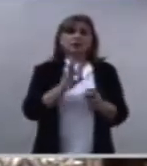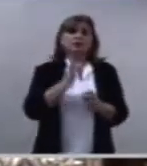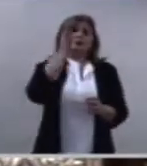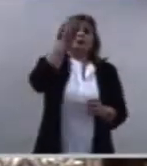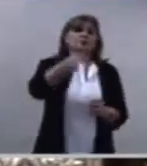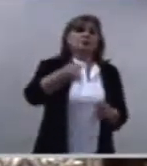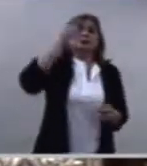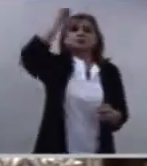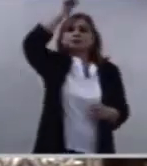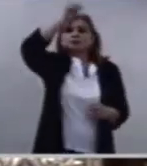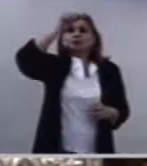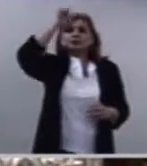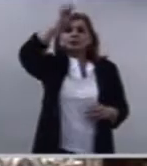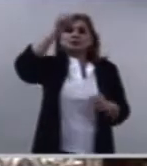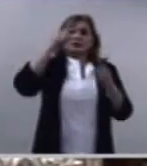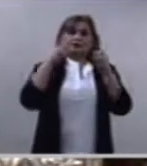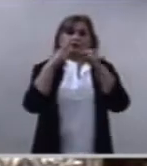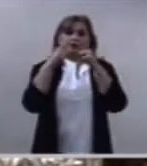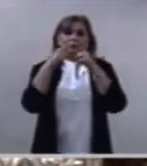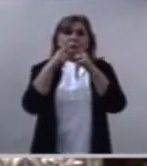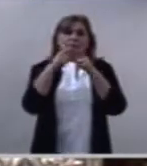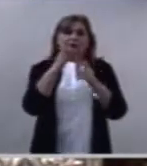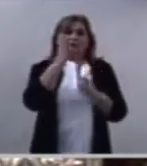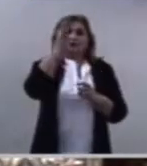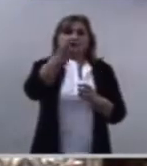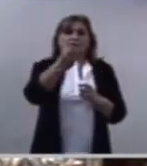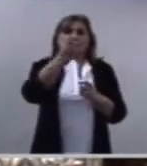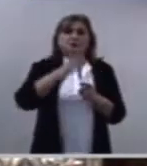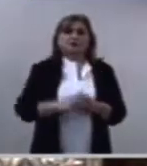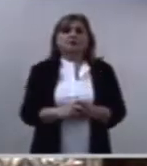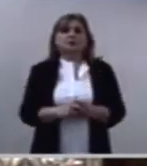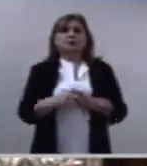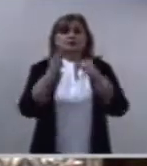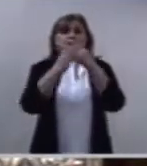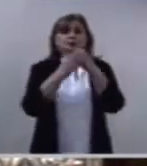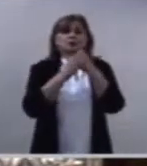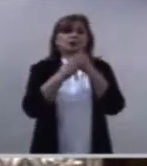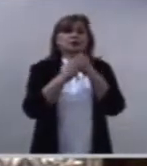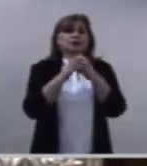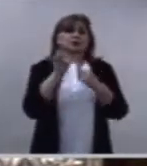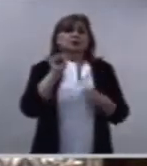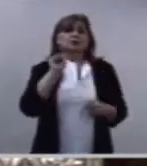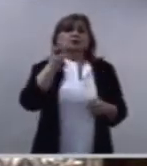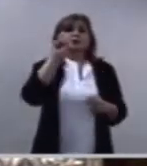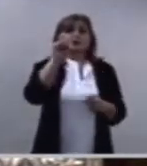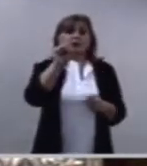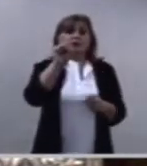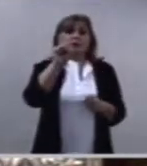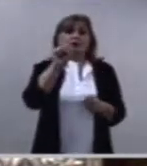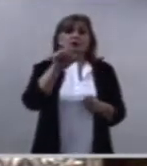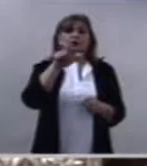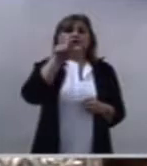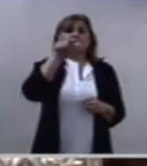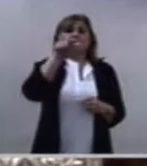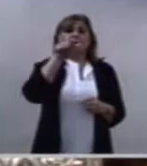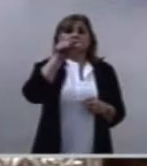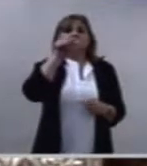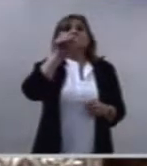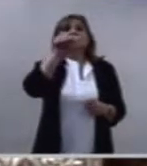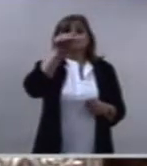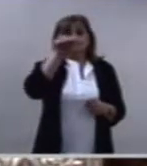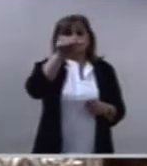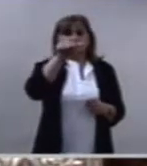en nuestra Iglesia. Y el próximo sábado, 16 de septiembre,